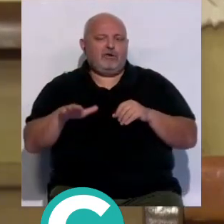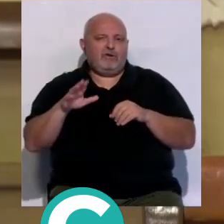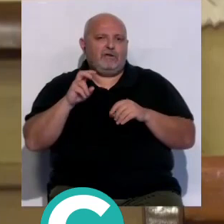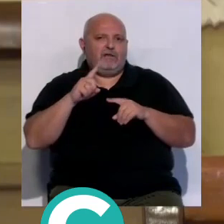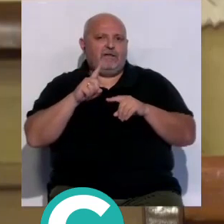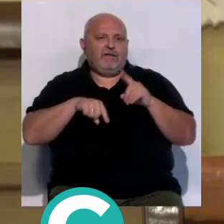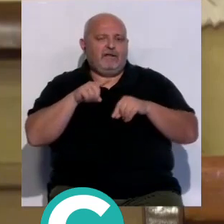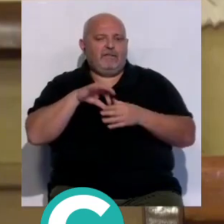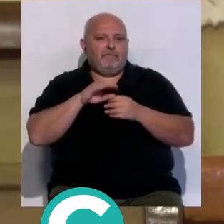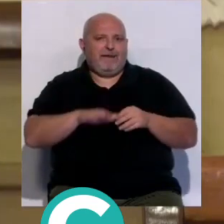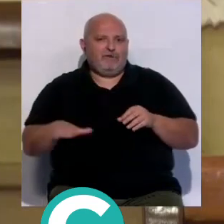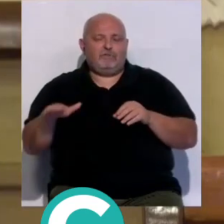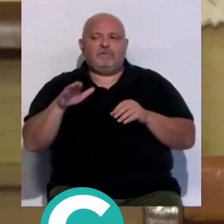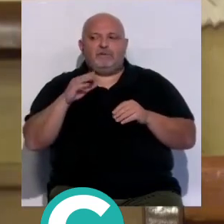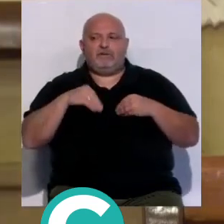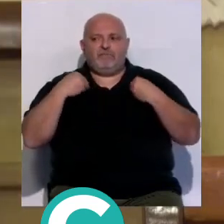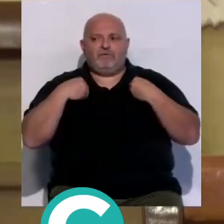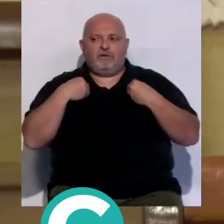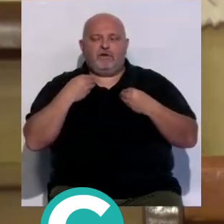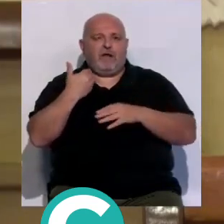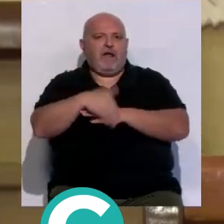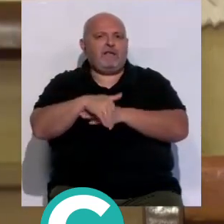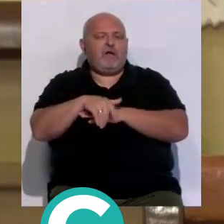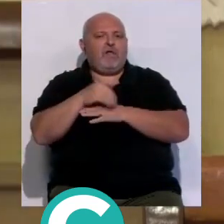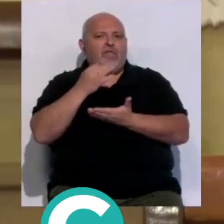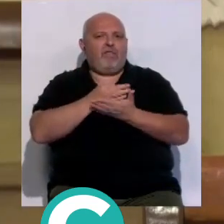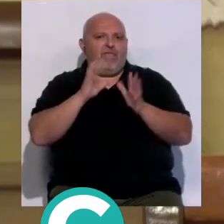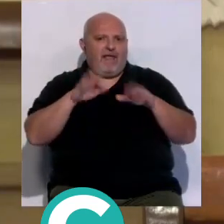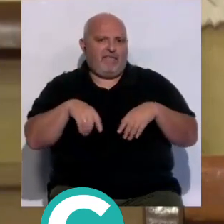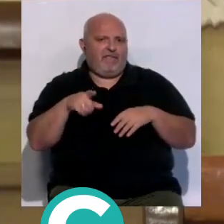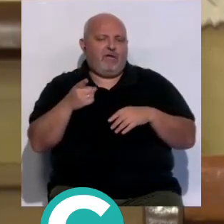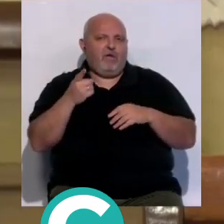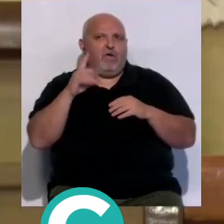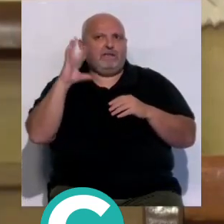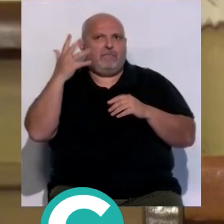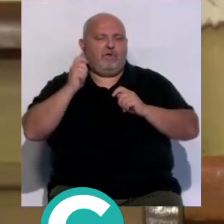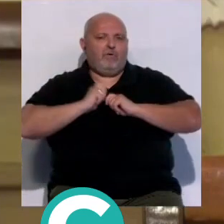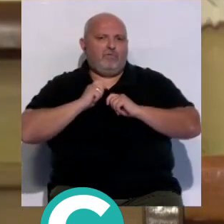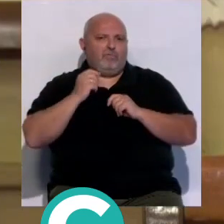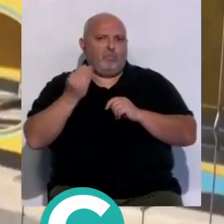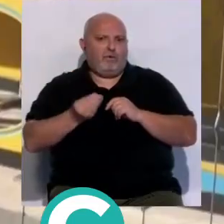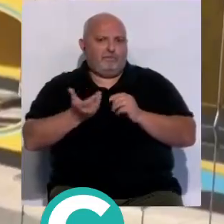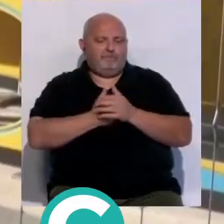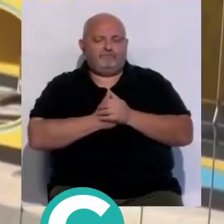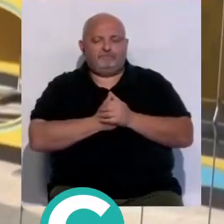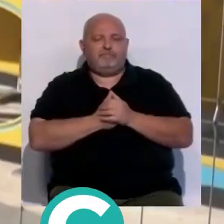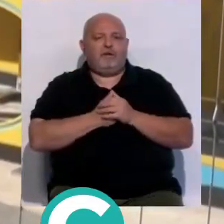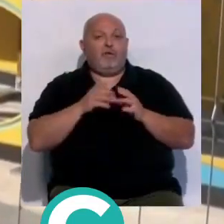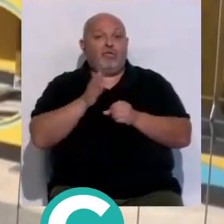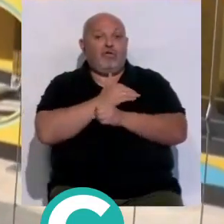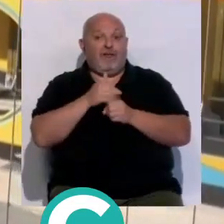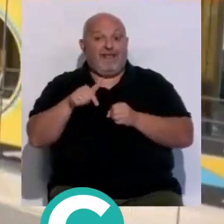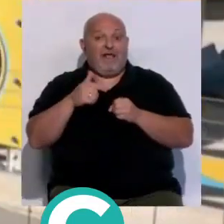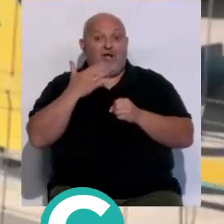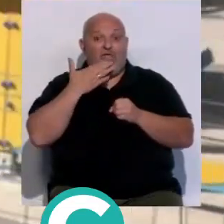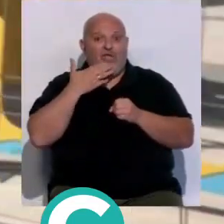y de niñas que son muy pequeñitos pero que también disfrutan de nuestra calle sobre todo en una ciudad como Cadila que tenemos un clima un clima tan bueno la nueva zona de